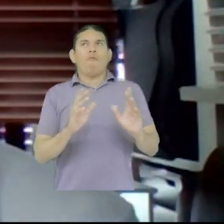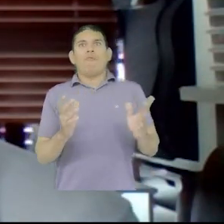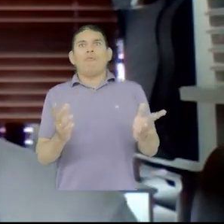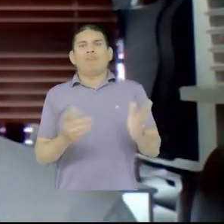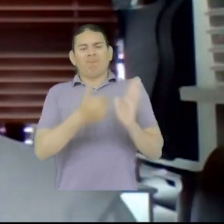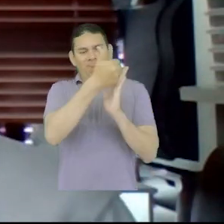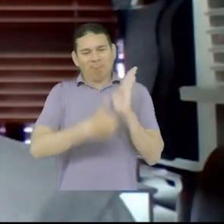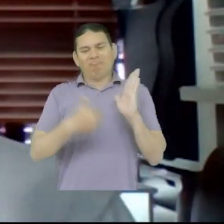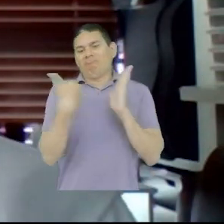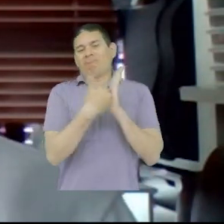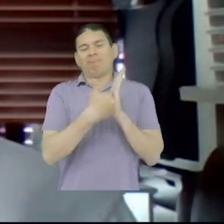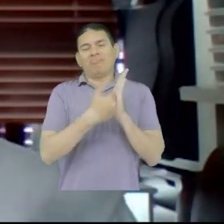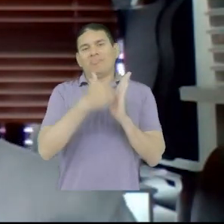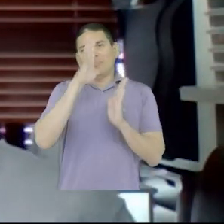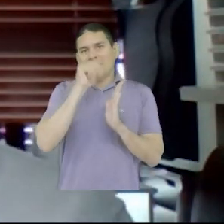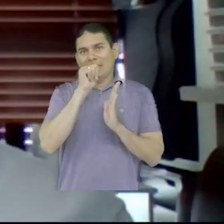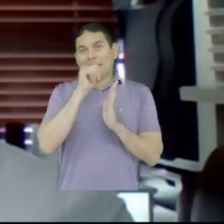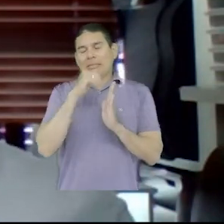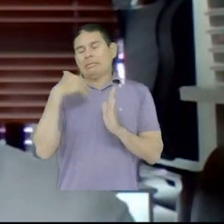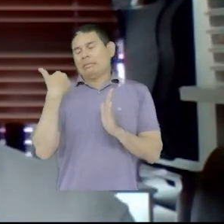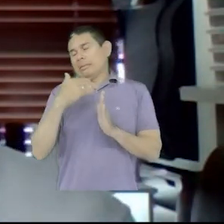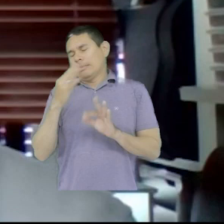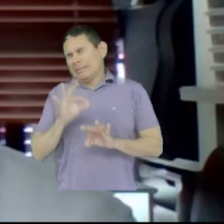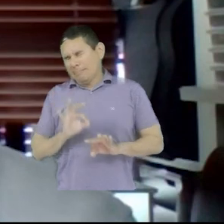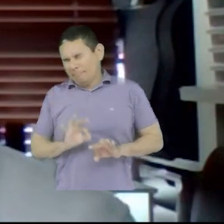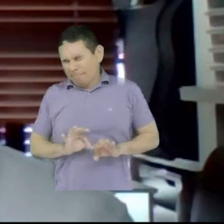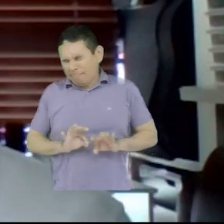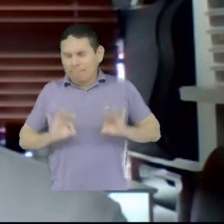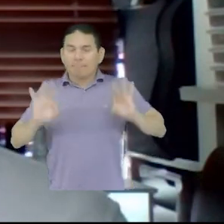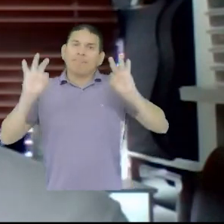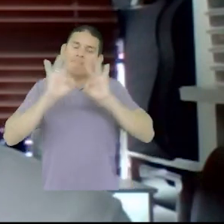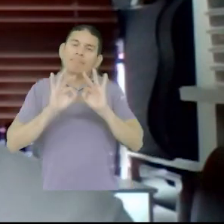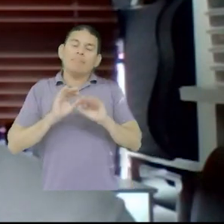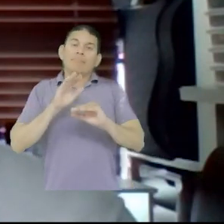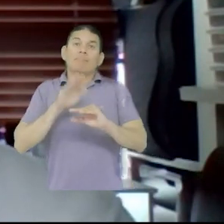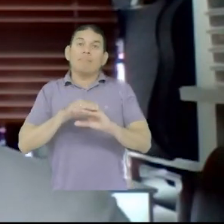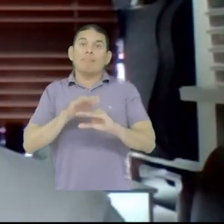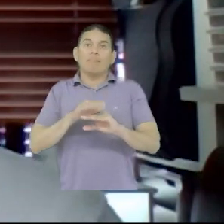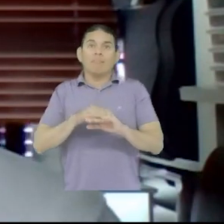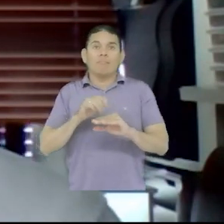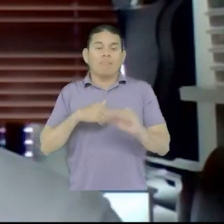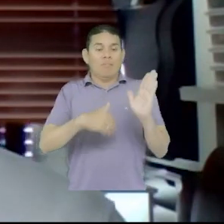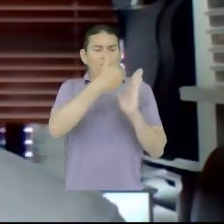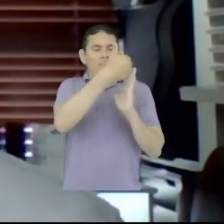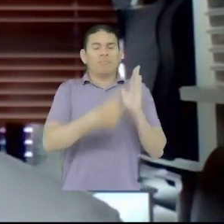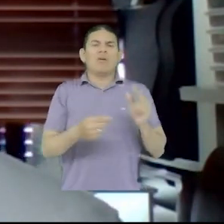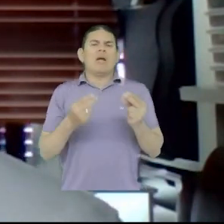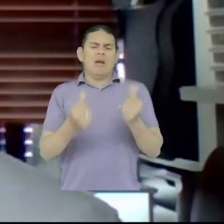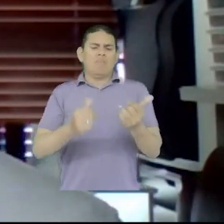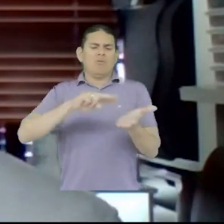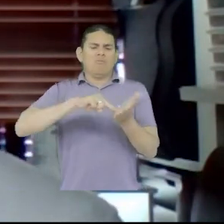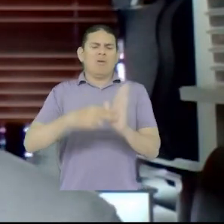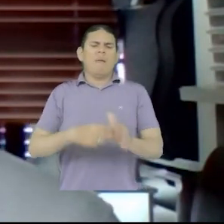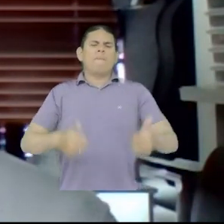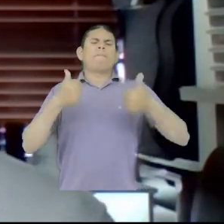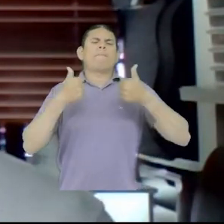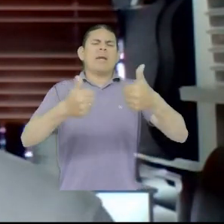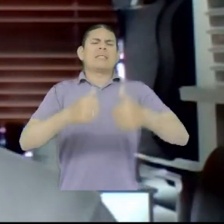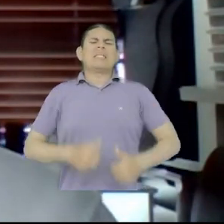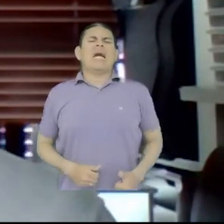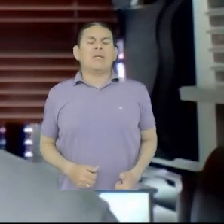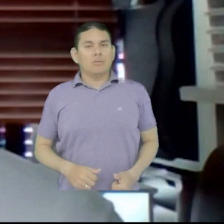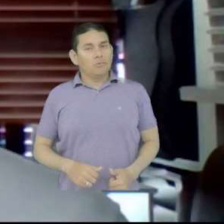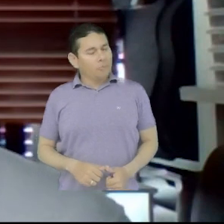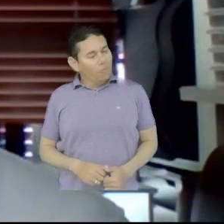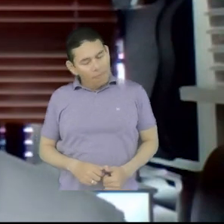mucho más. Entonces, lo que es importante mencionar es que no por hacerlo más rápido se va a hacer bien, ¿sí?